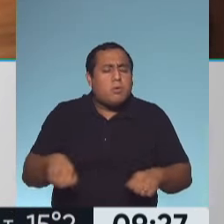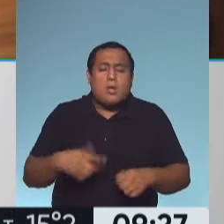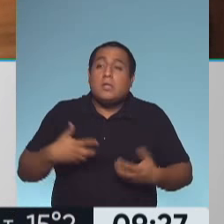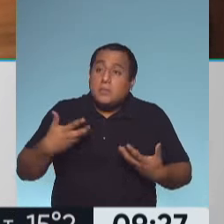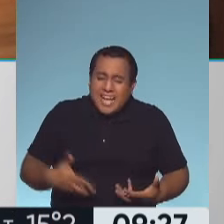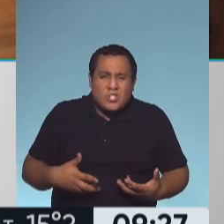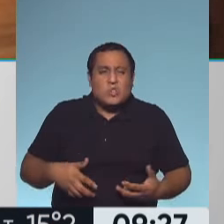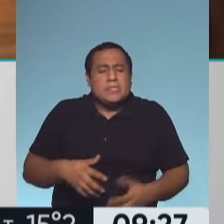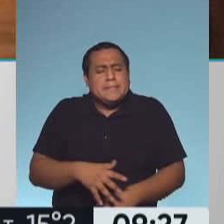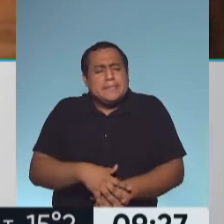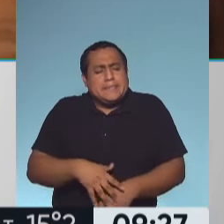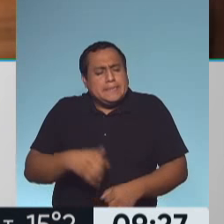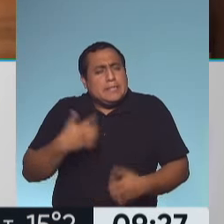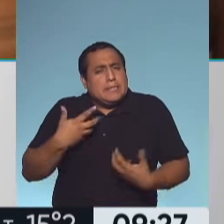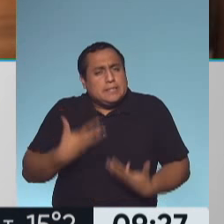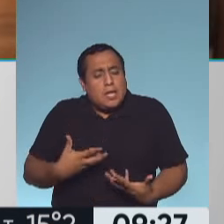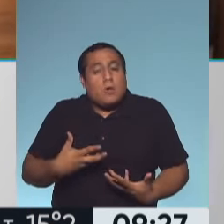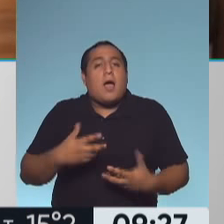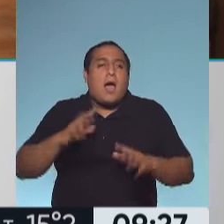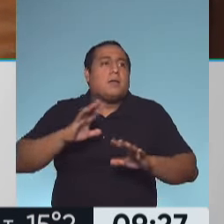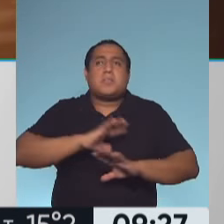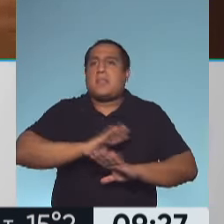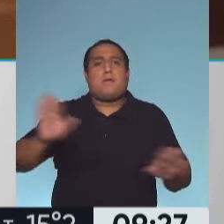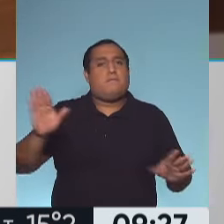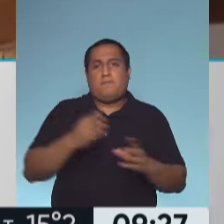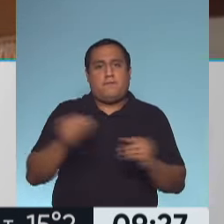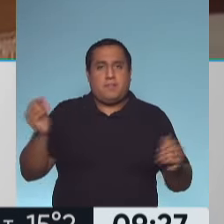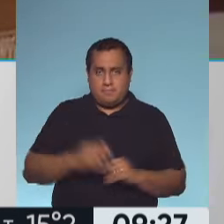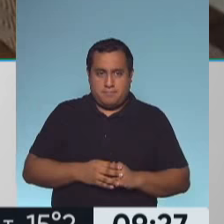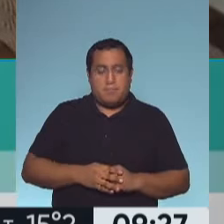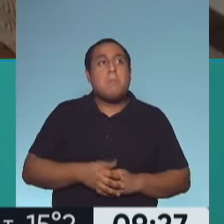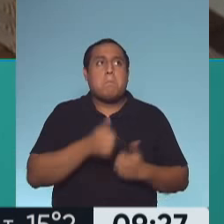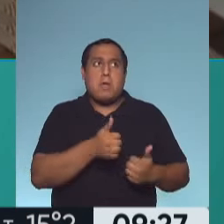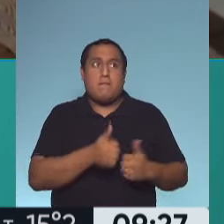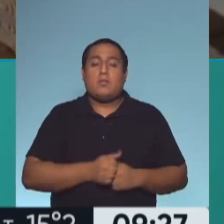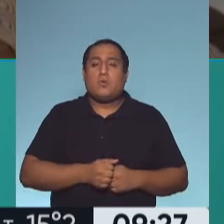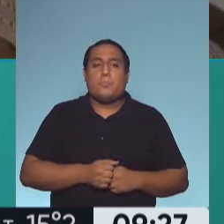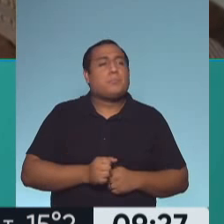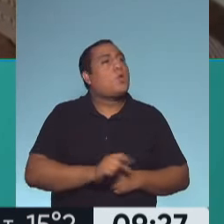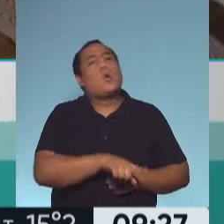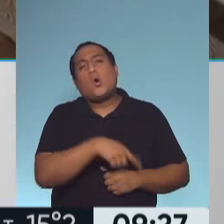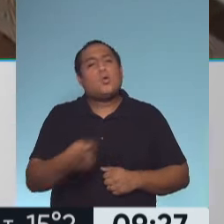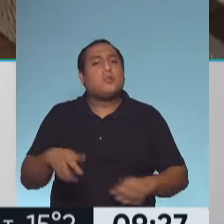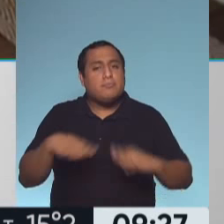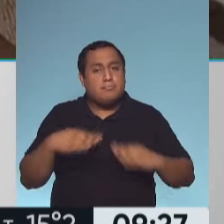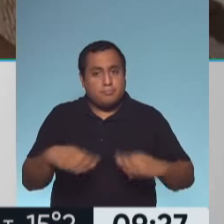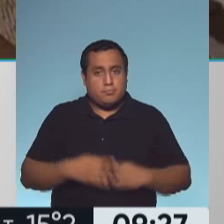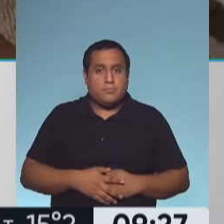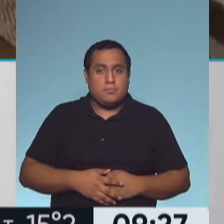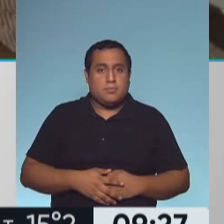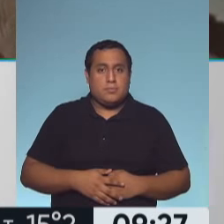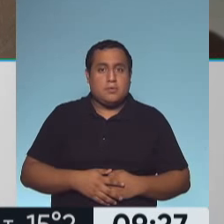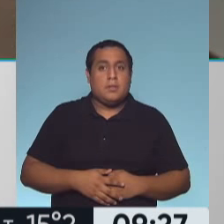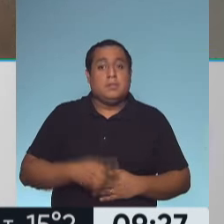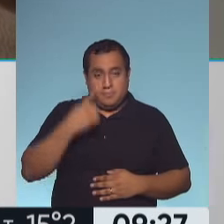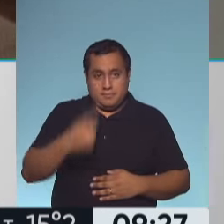te quema. Ese es el índice de fatiga que te indica el final de la serie. Fantástico. Muy buen dato. ¿Cuál es el otro ejercicio? En este caso, a una El